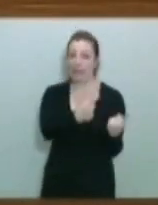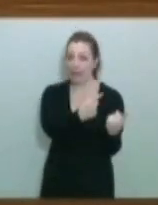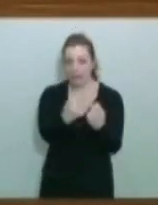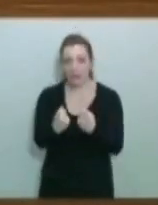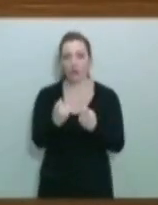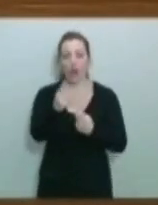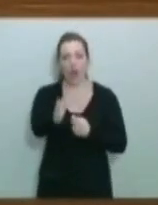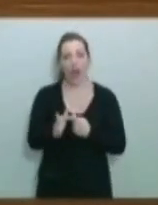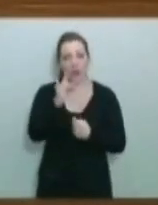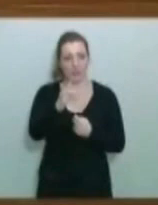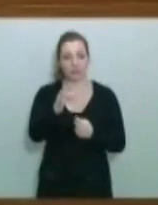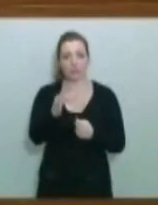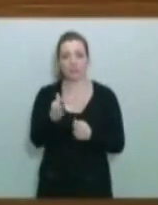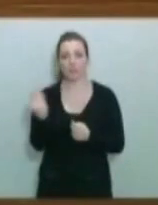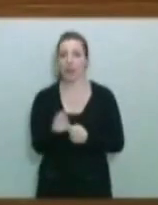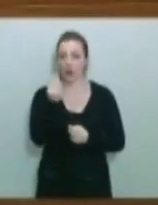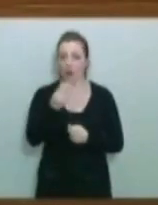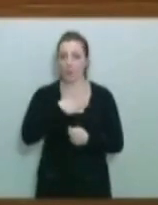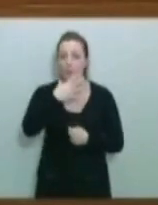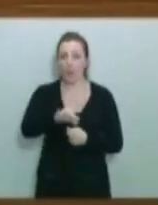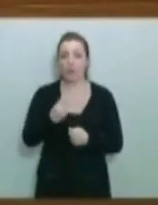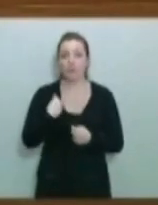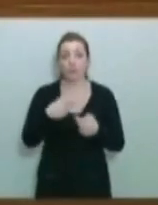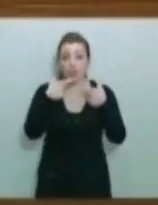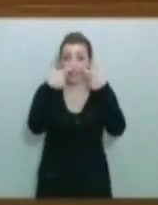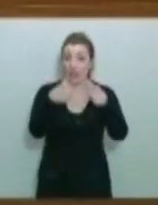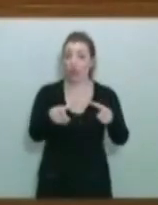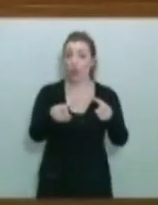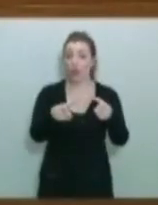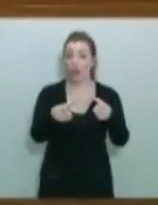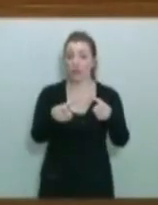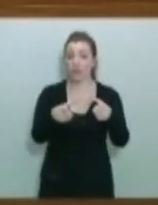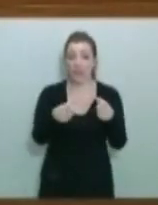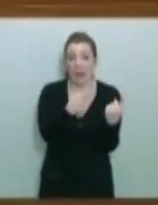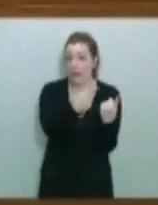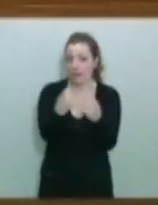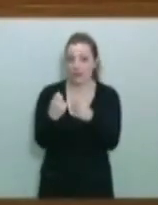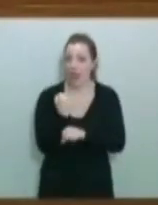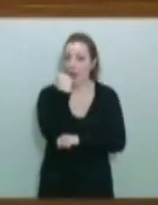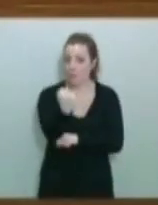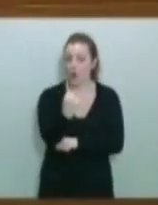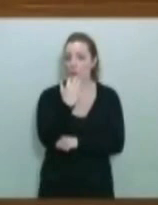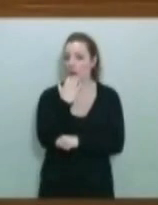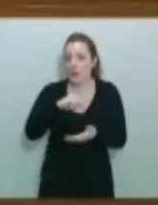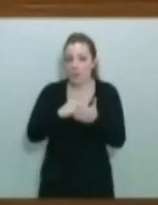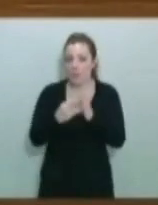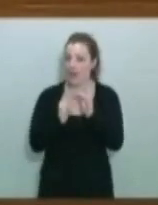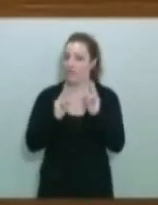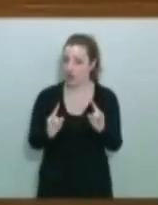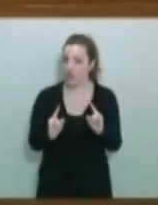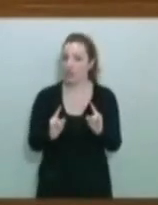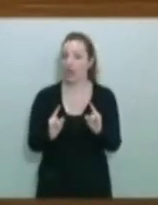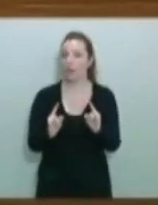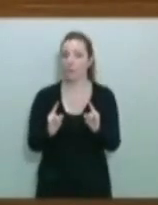y que incorpora alguna mejora, sobre todo en sectores que tan necesitados están de apoyo, como el plan forestal, pues sí le